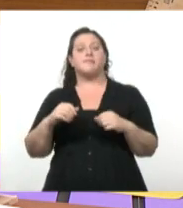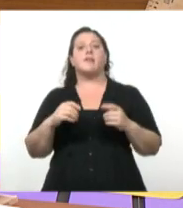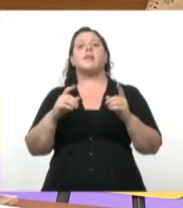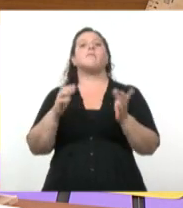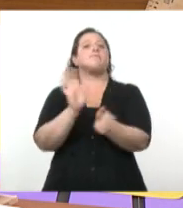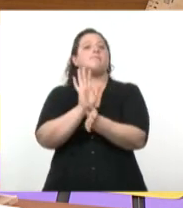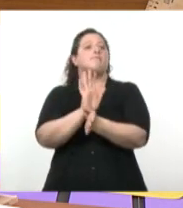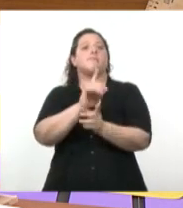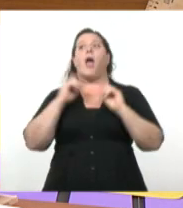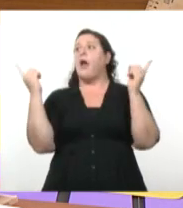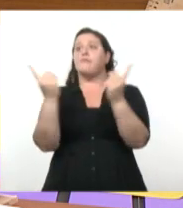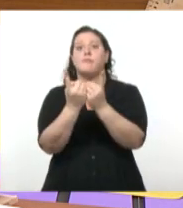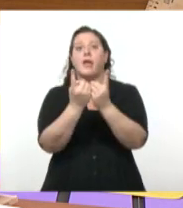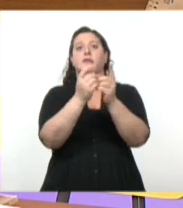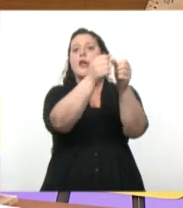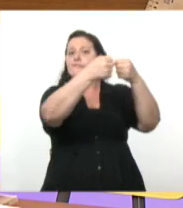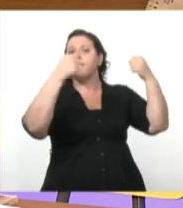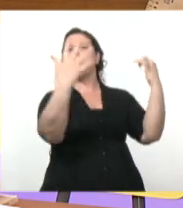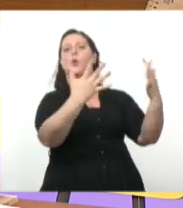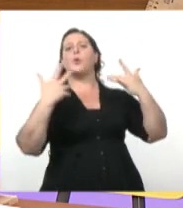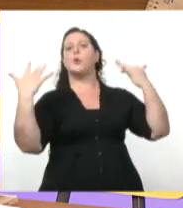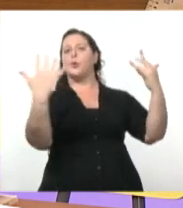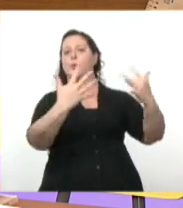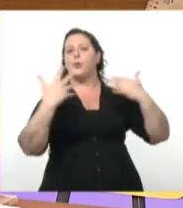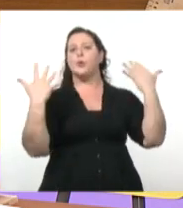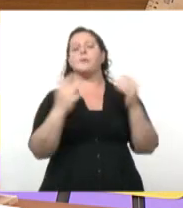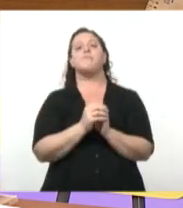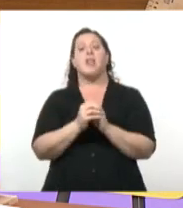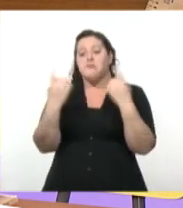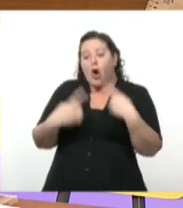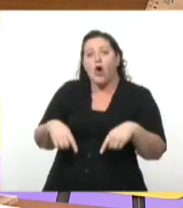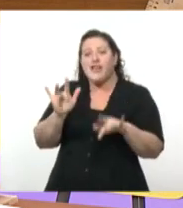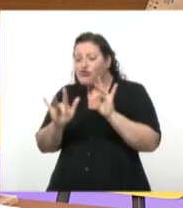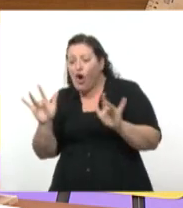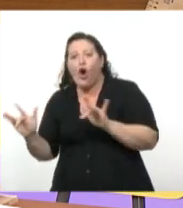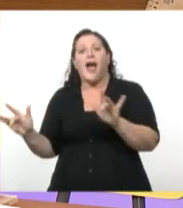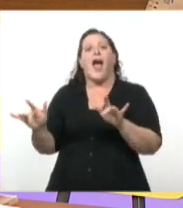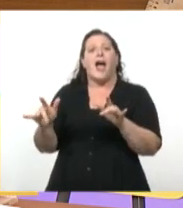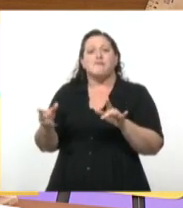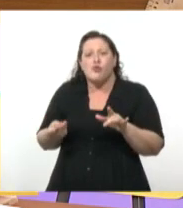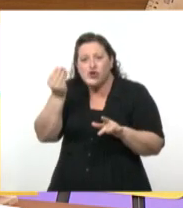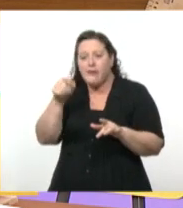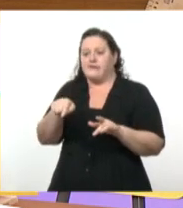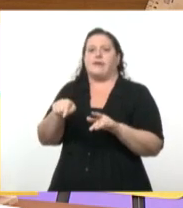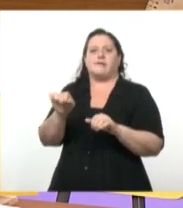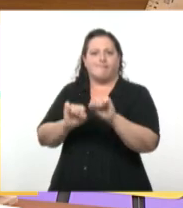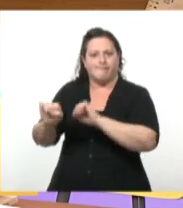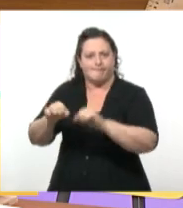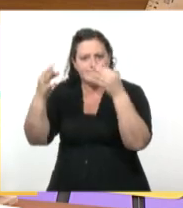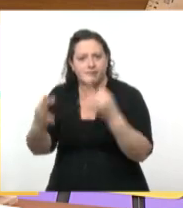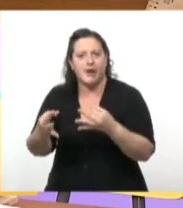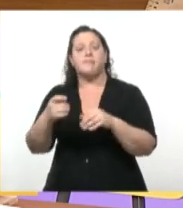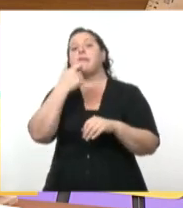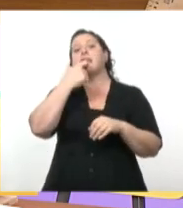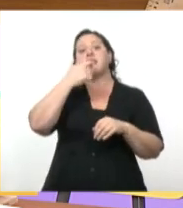ambientes. Cinco, desinfecta los objetos que usas con frecuencia. Seis, si tenés fiebre, tos o dificultad para respirar,